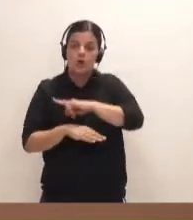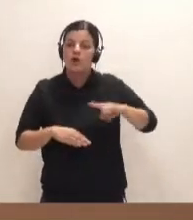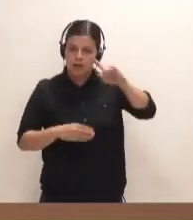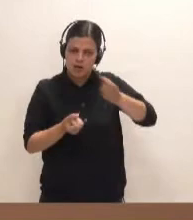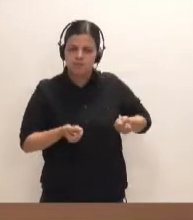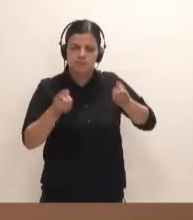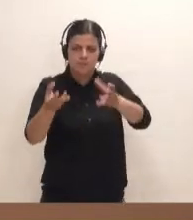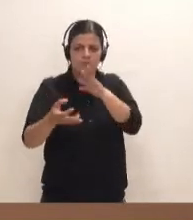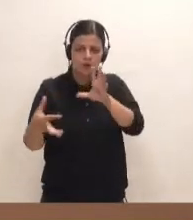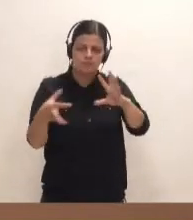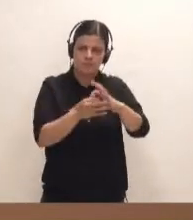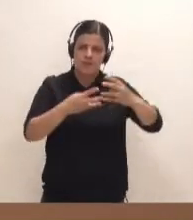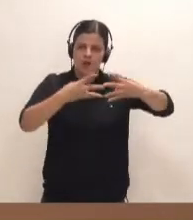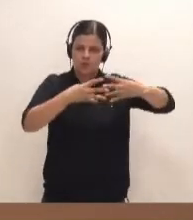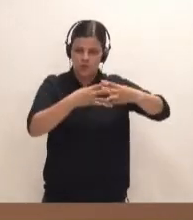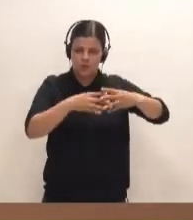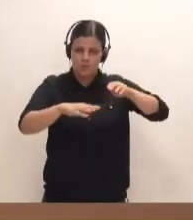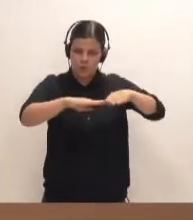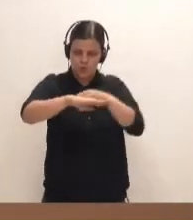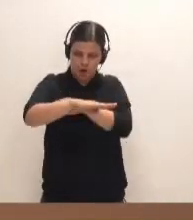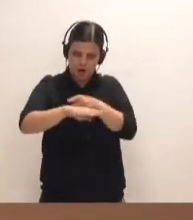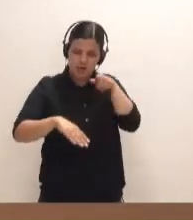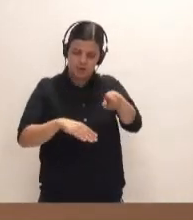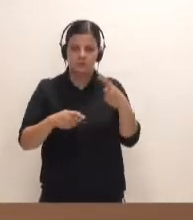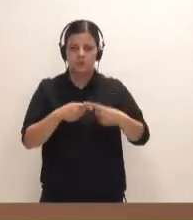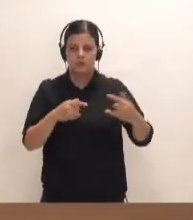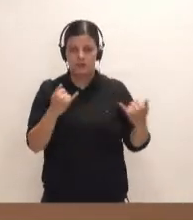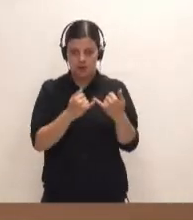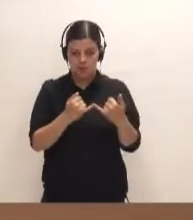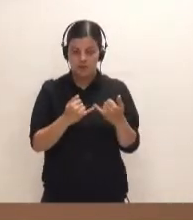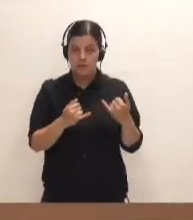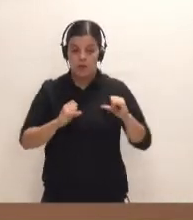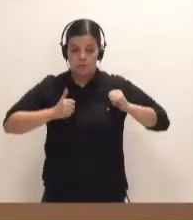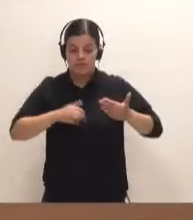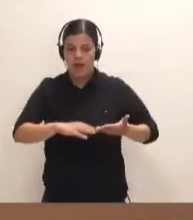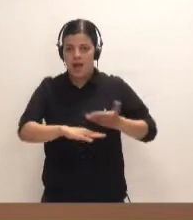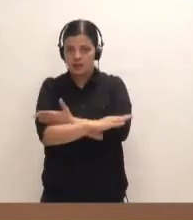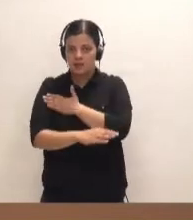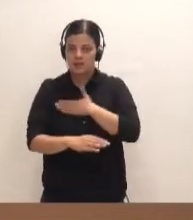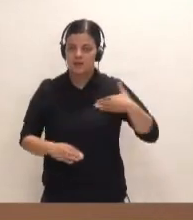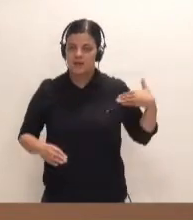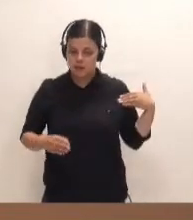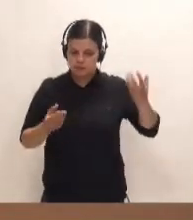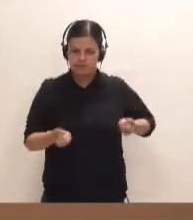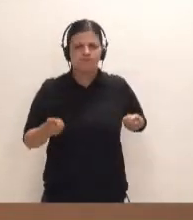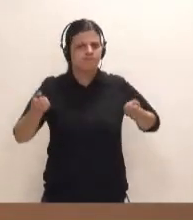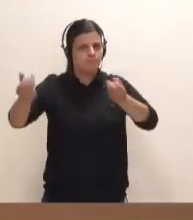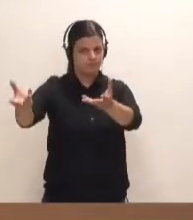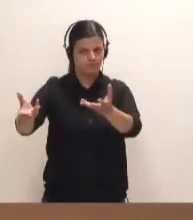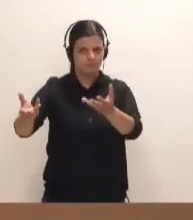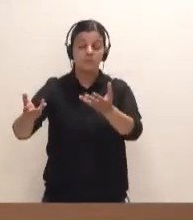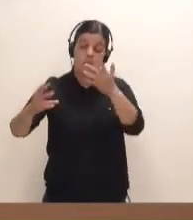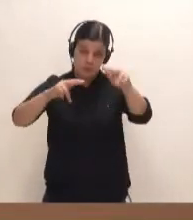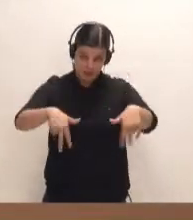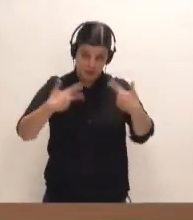relación con una infraestructura portuaria en la isla de Tenerife. Antes del inicio, querría trasladar, me